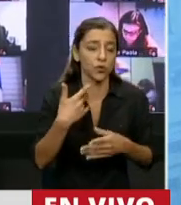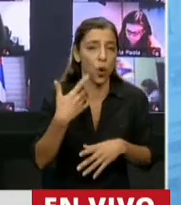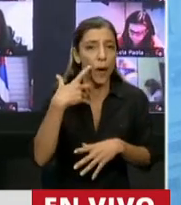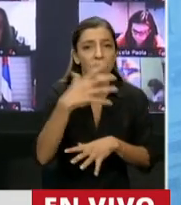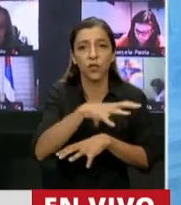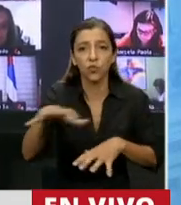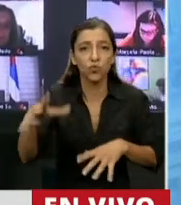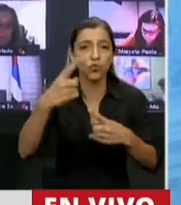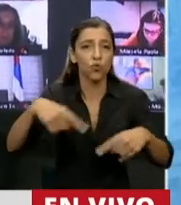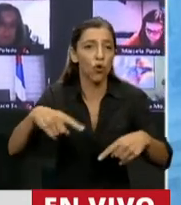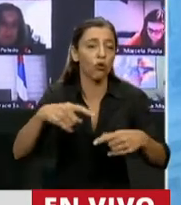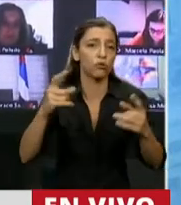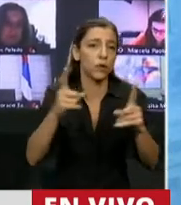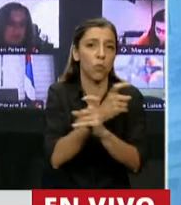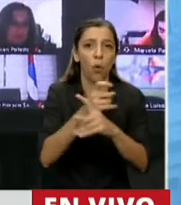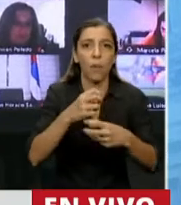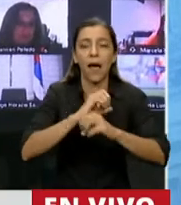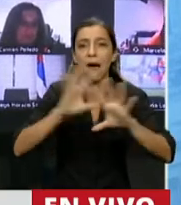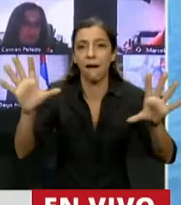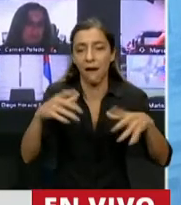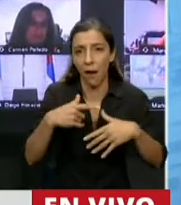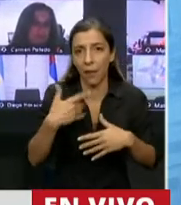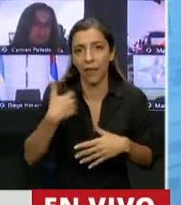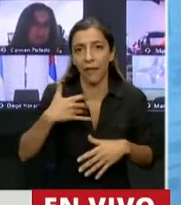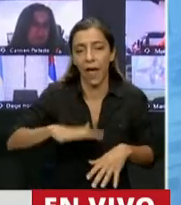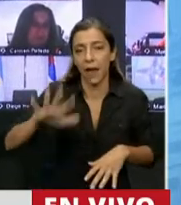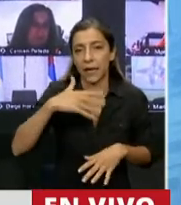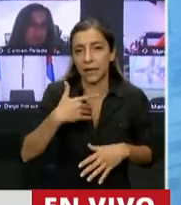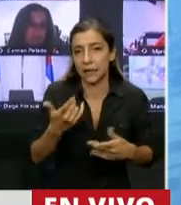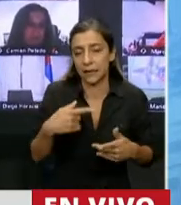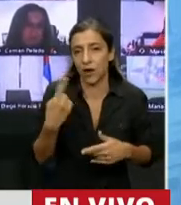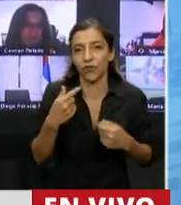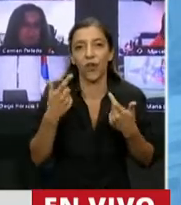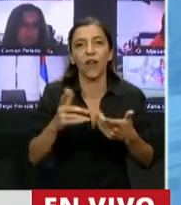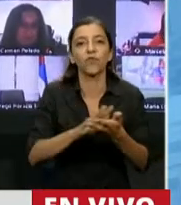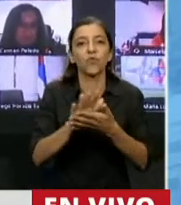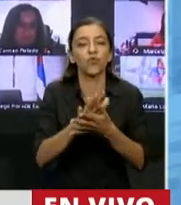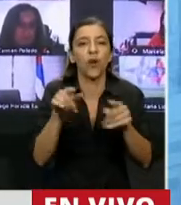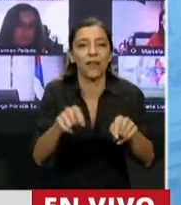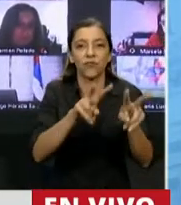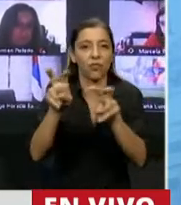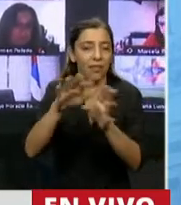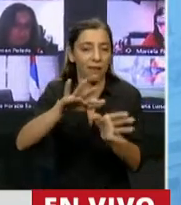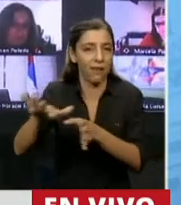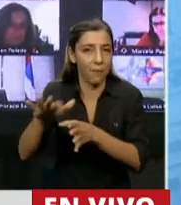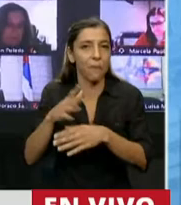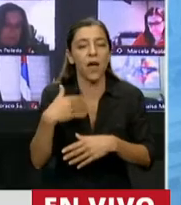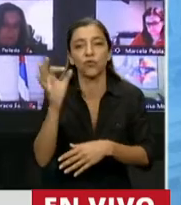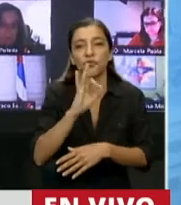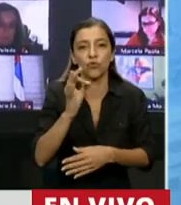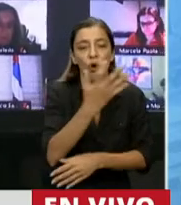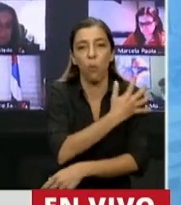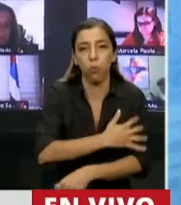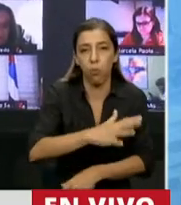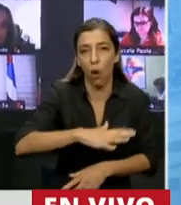en la Argentina, son de esas leyes que quizás no terminan con el problema de esa pobreza crónica a la que nos tienen